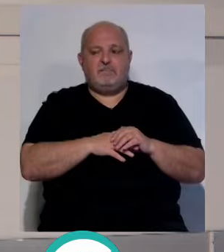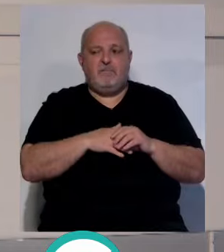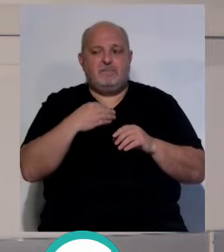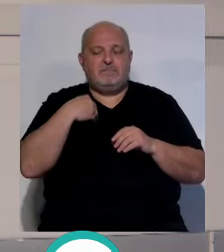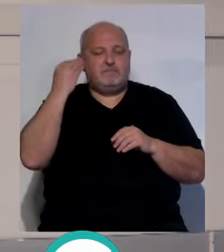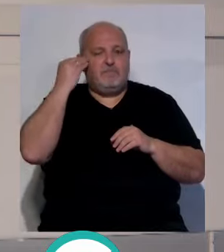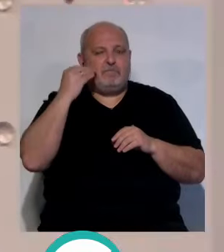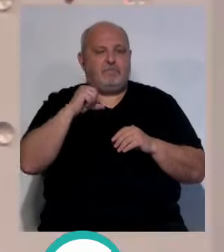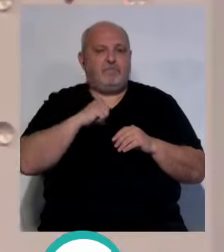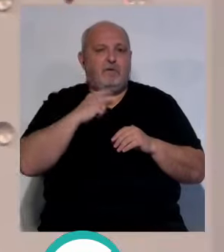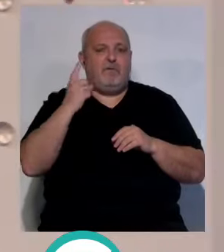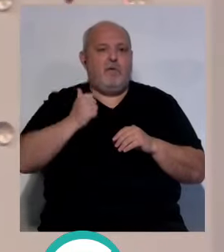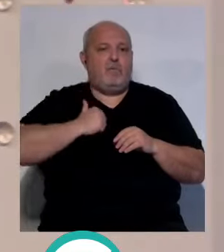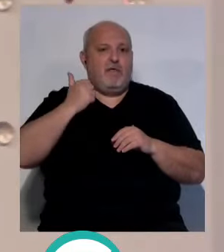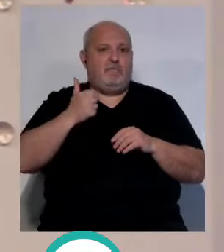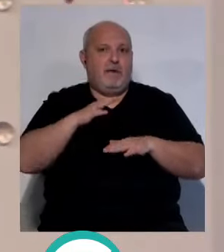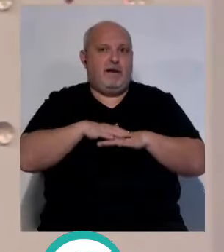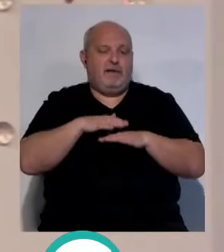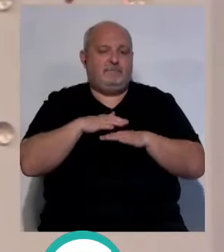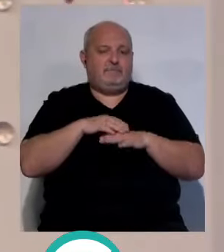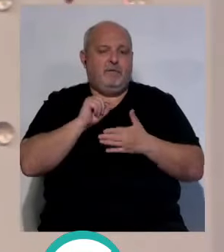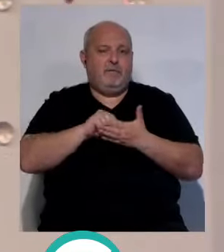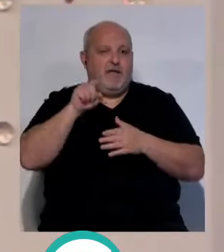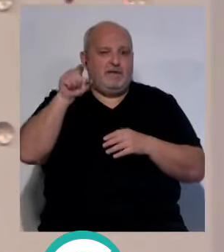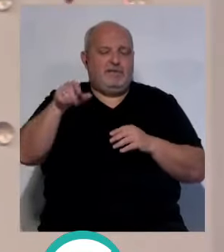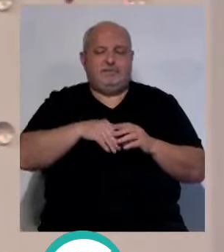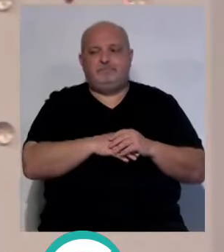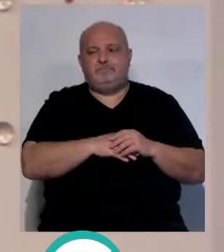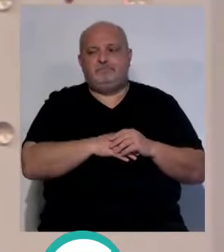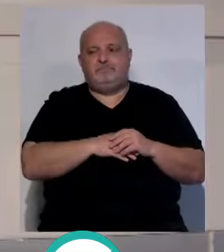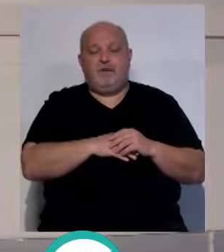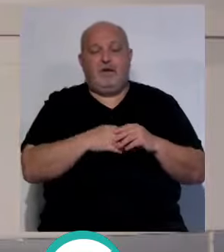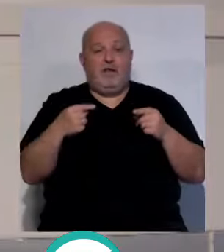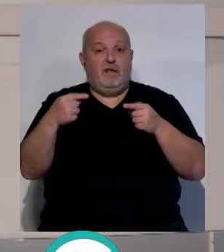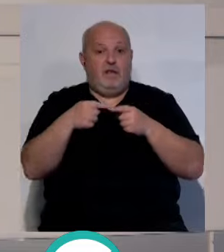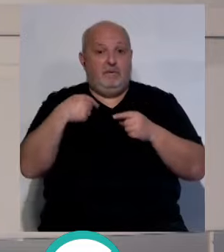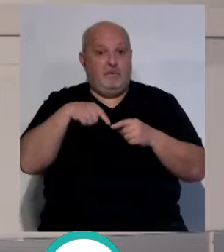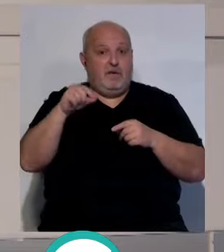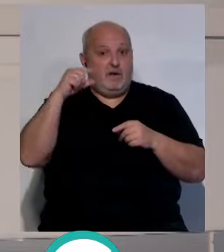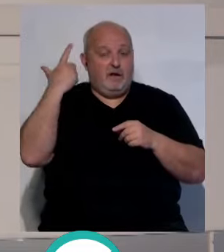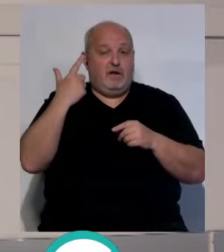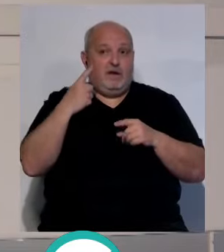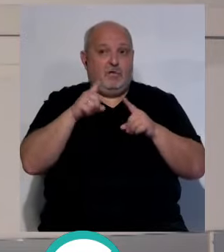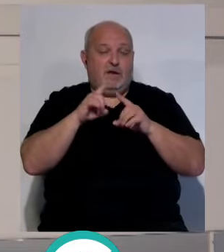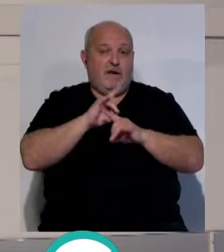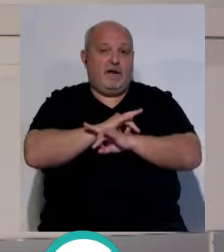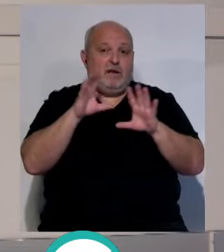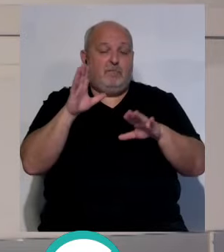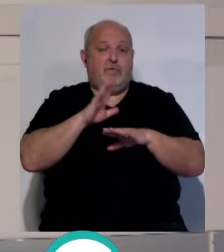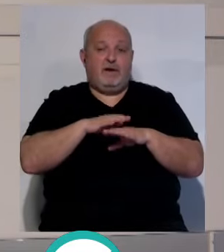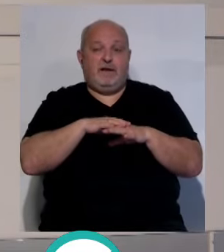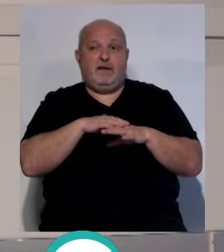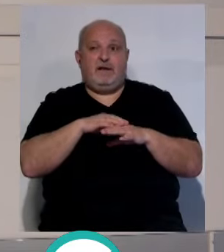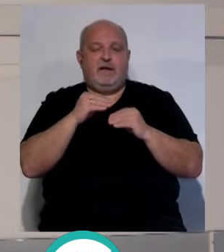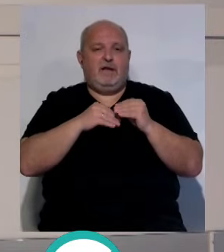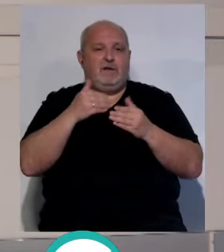creo que tenemos una ocasión para puntuar allí. Bueno, ahora hablaremos del rival, precisamente, que hay que tener muy en cuenta porque de bien